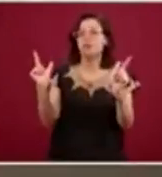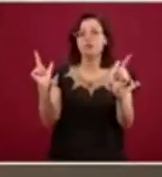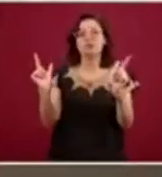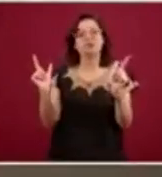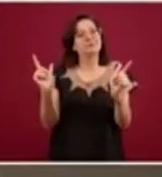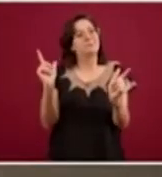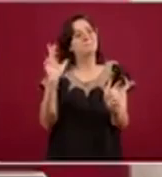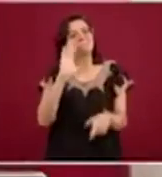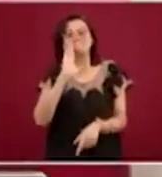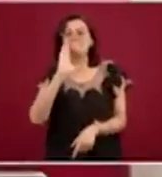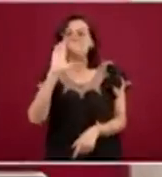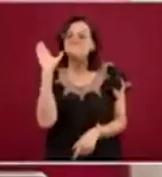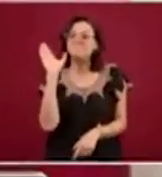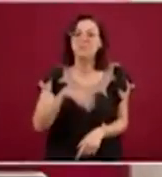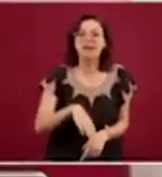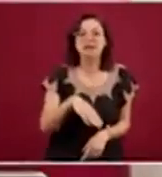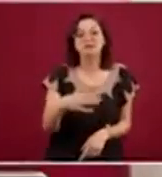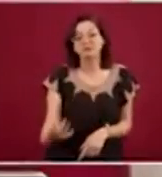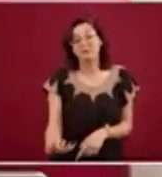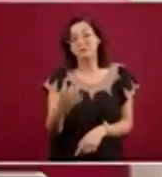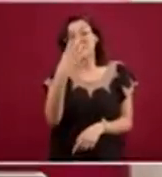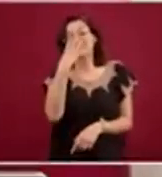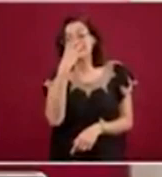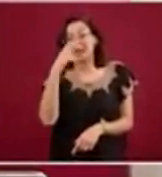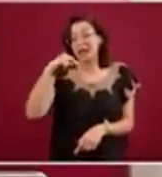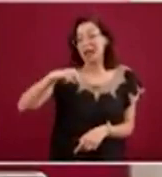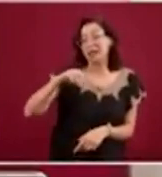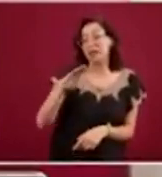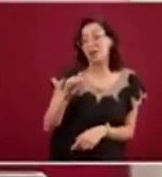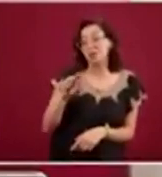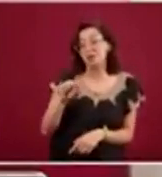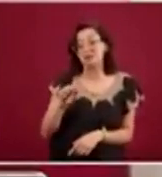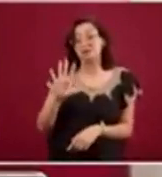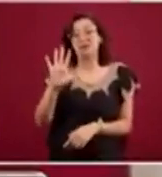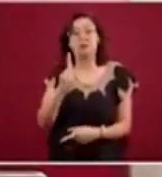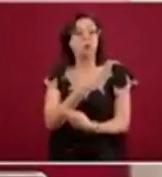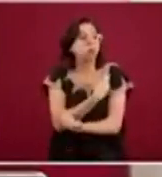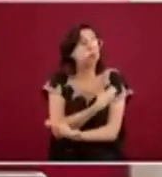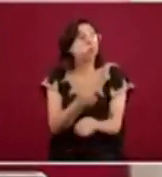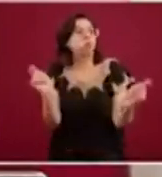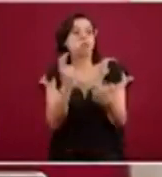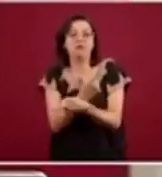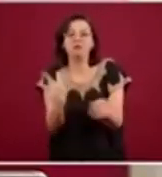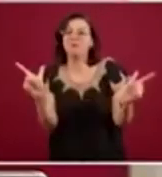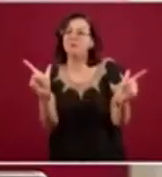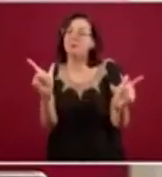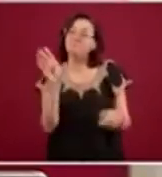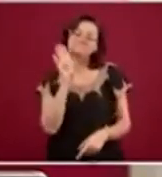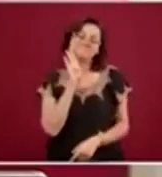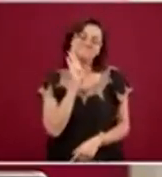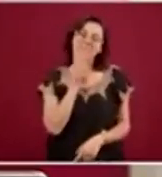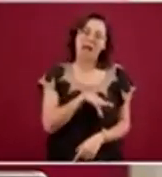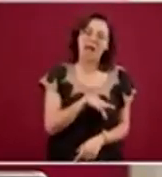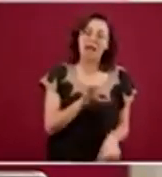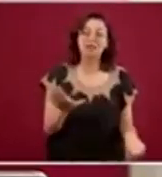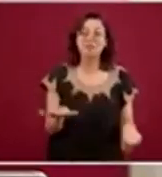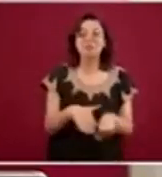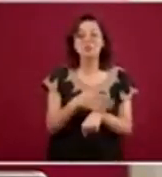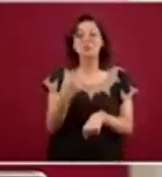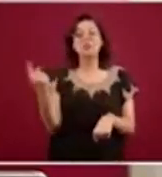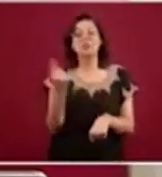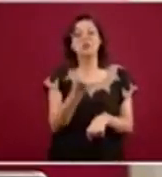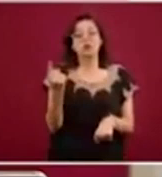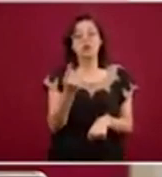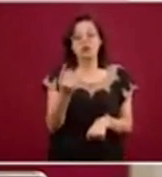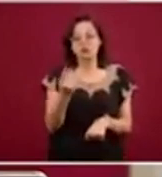importantes, como las mascarillas N95. ¿Por qué razón? Porque la